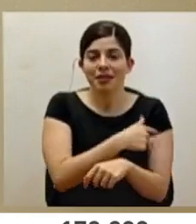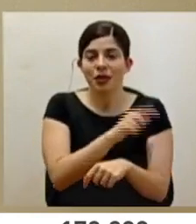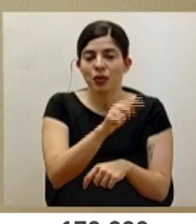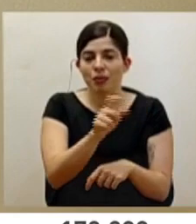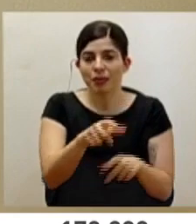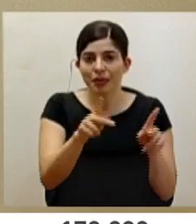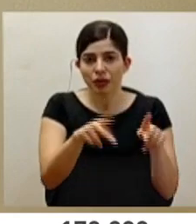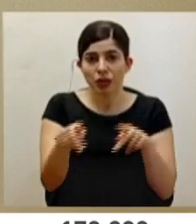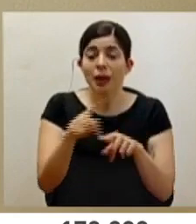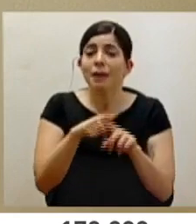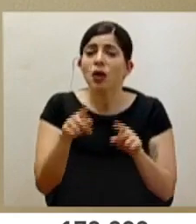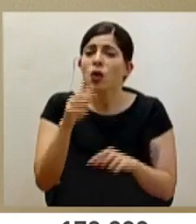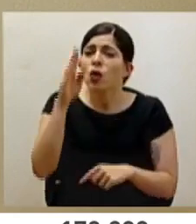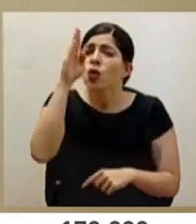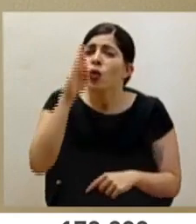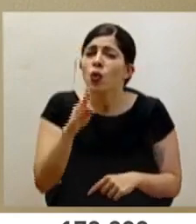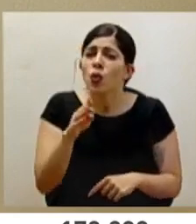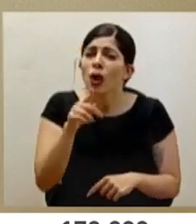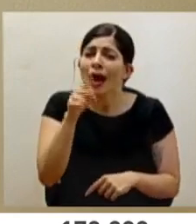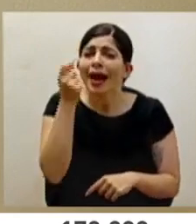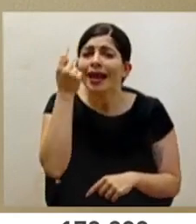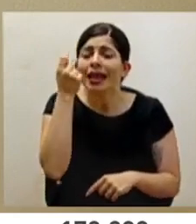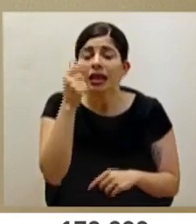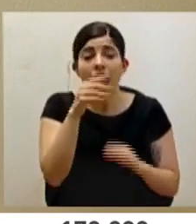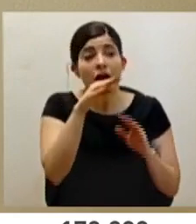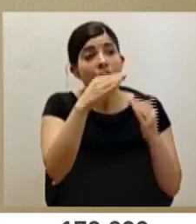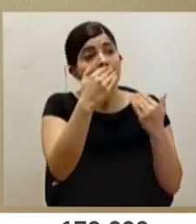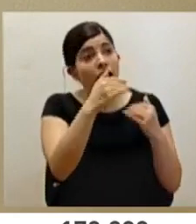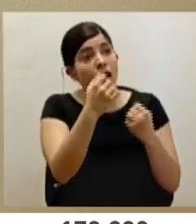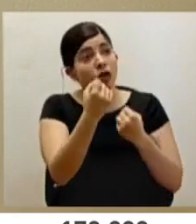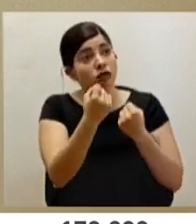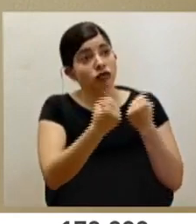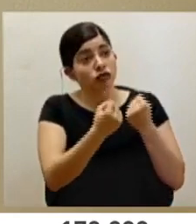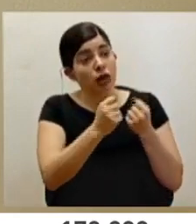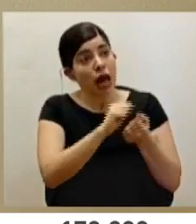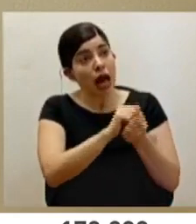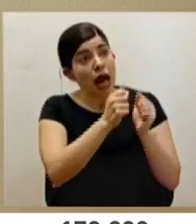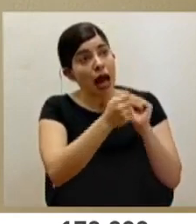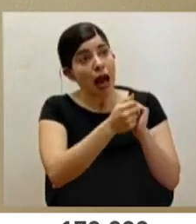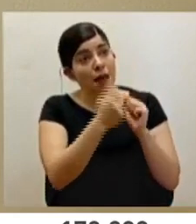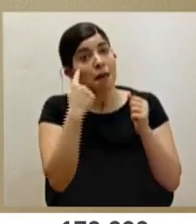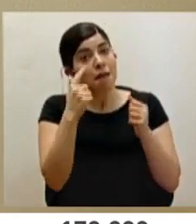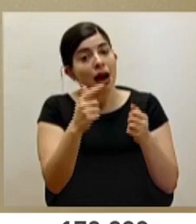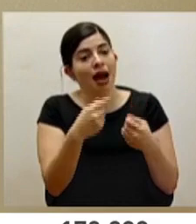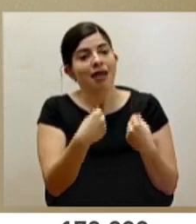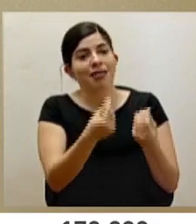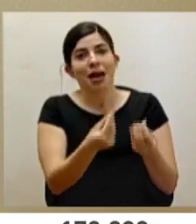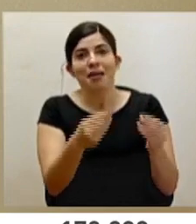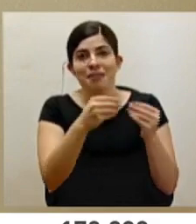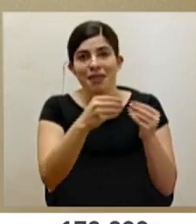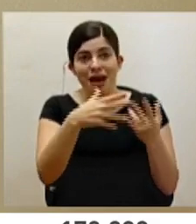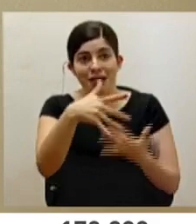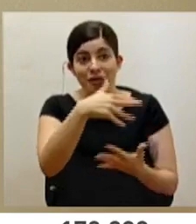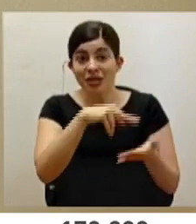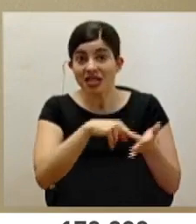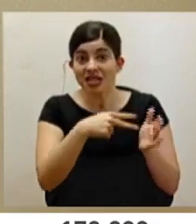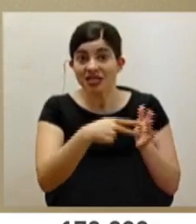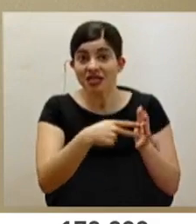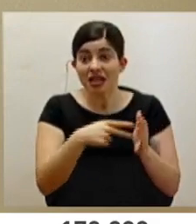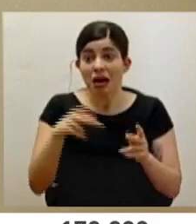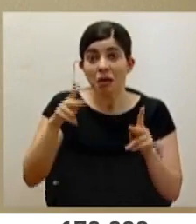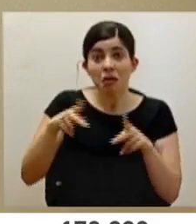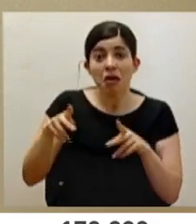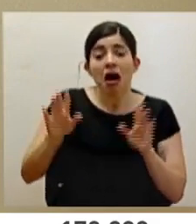forma entender que si hacemos un cambio en la restricción vehicular para permitir una mayor circulación, significa que ya